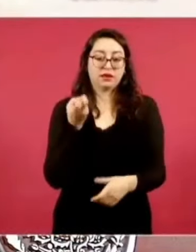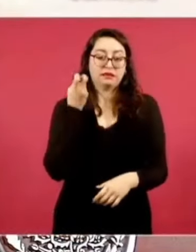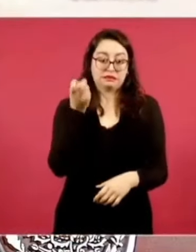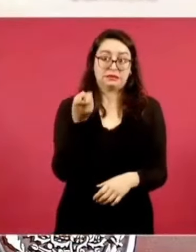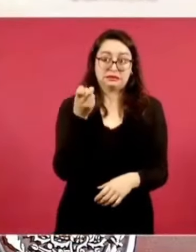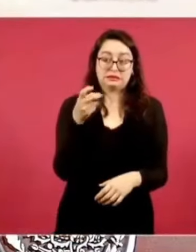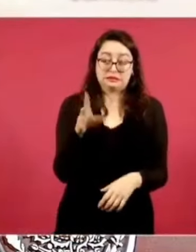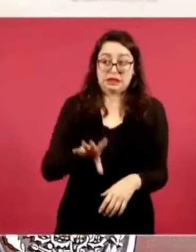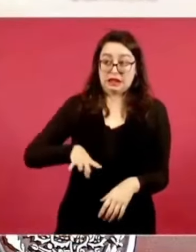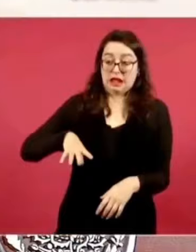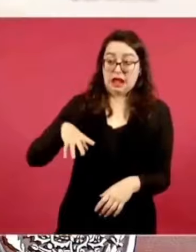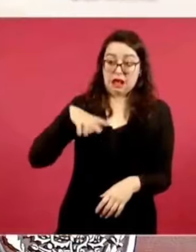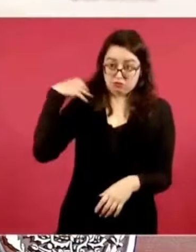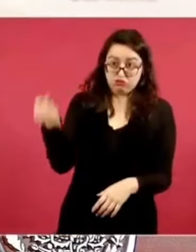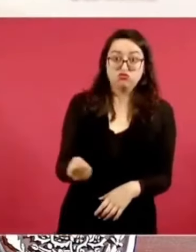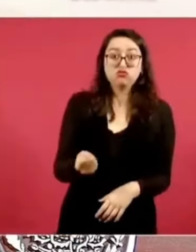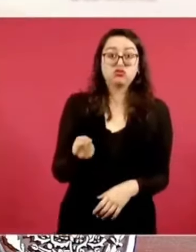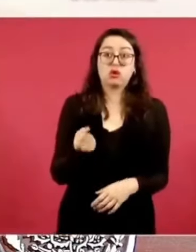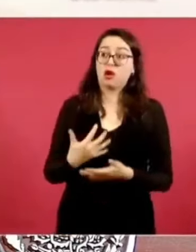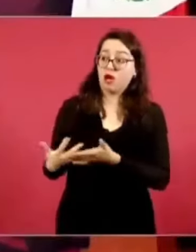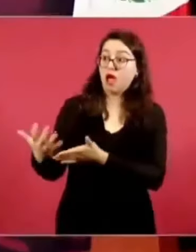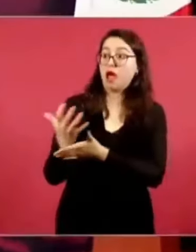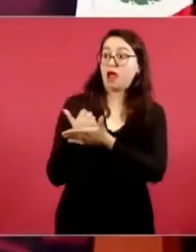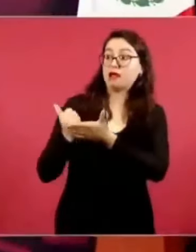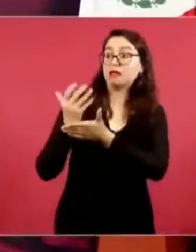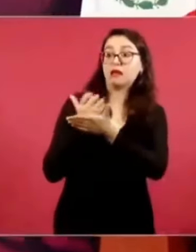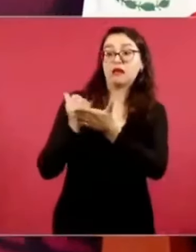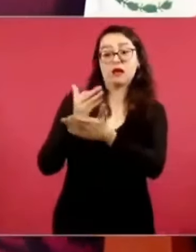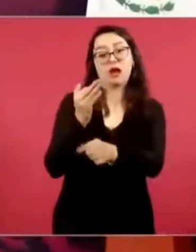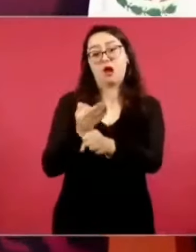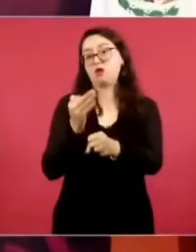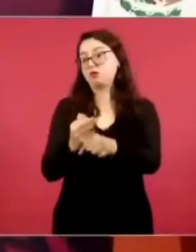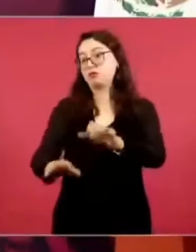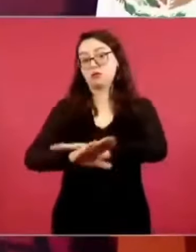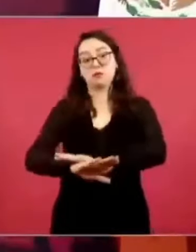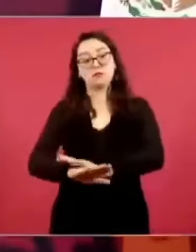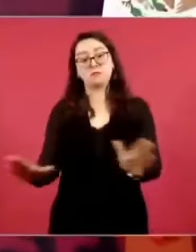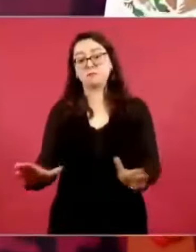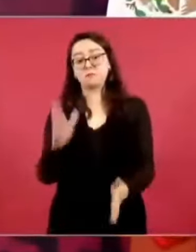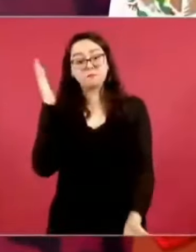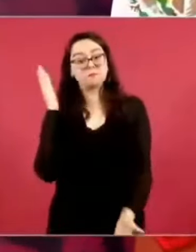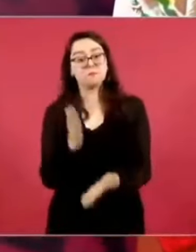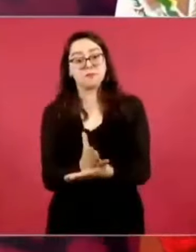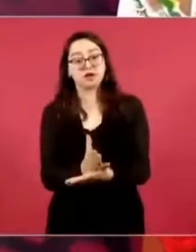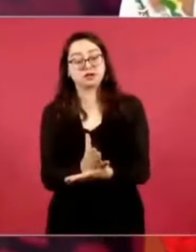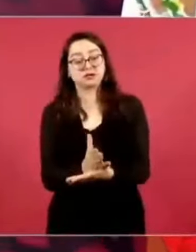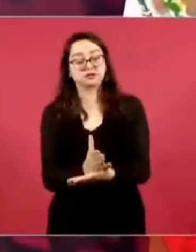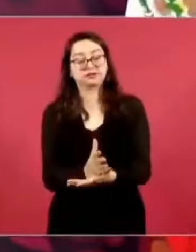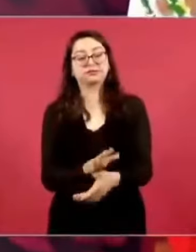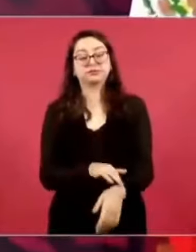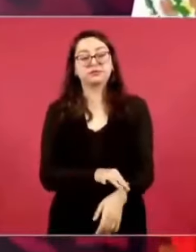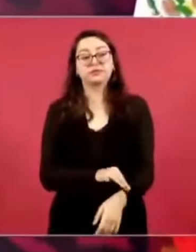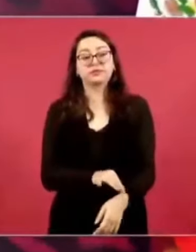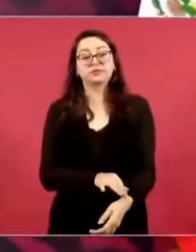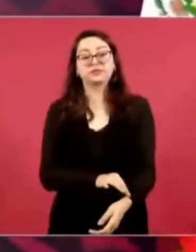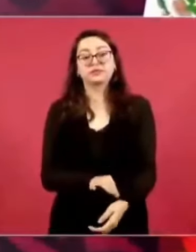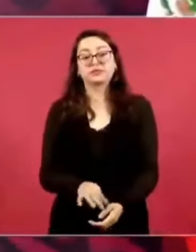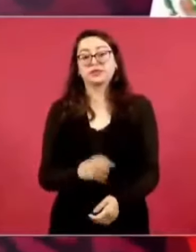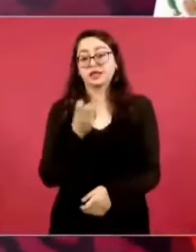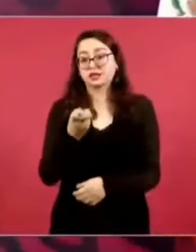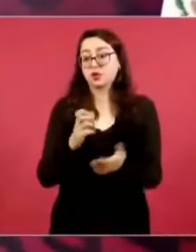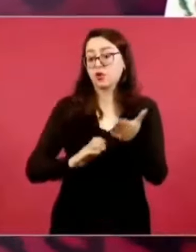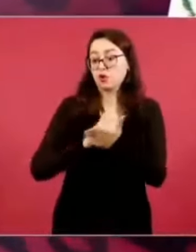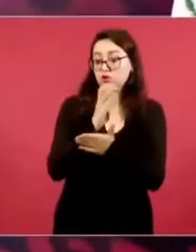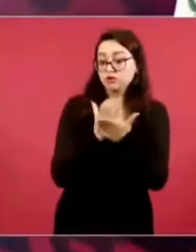con estos contratos o concesiones.